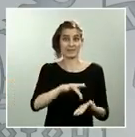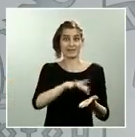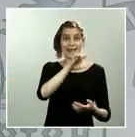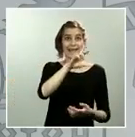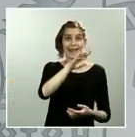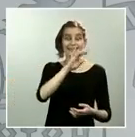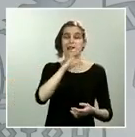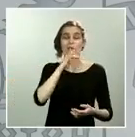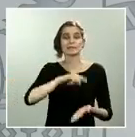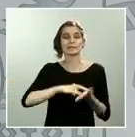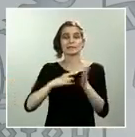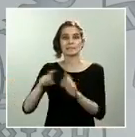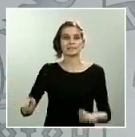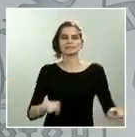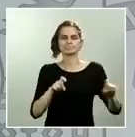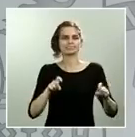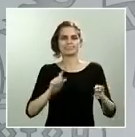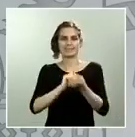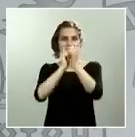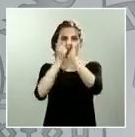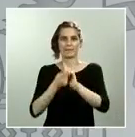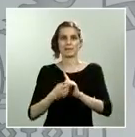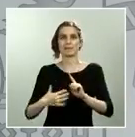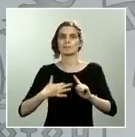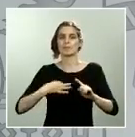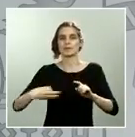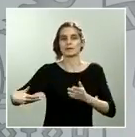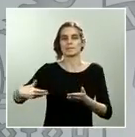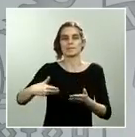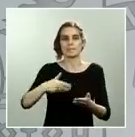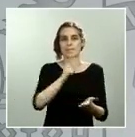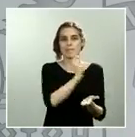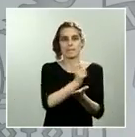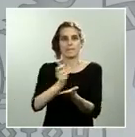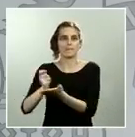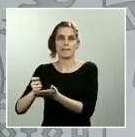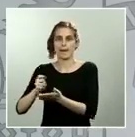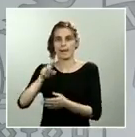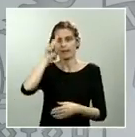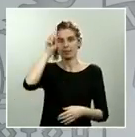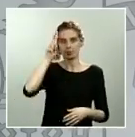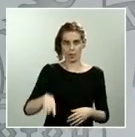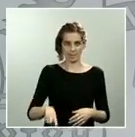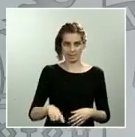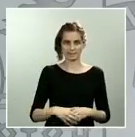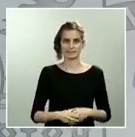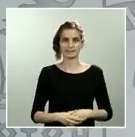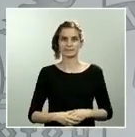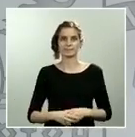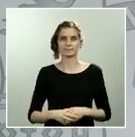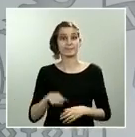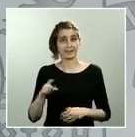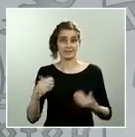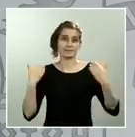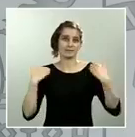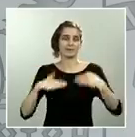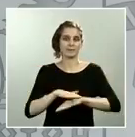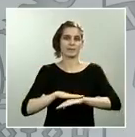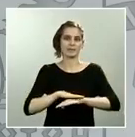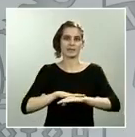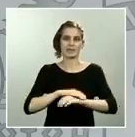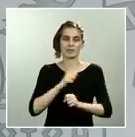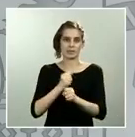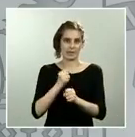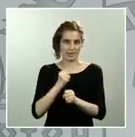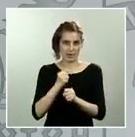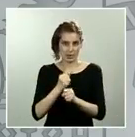a lo largo de todo el mes. Ese es el trabajo que se viene realizando desde el Ministerio de Trabajo. Las demandas se han concentrado